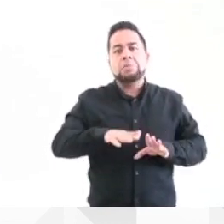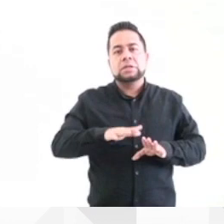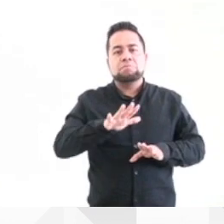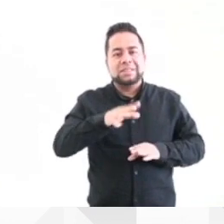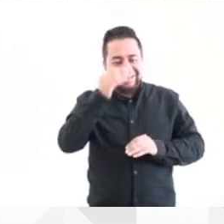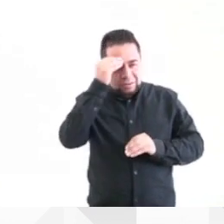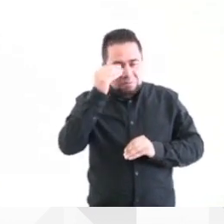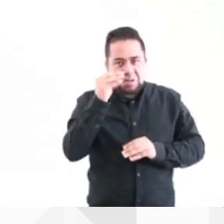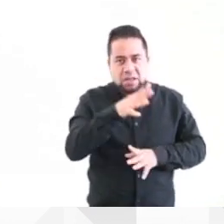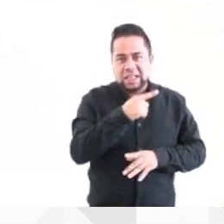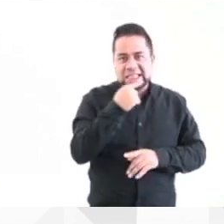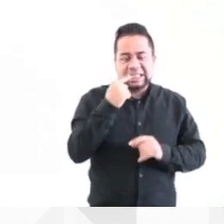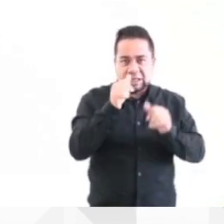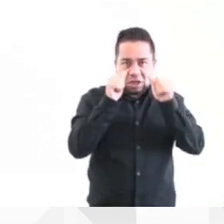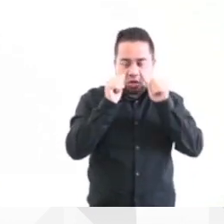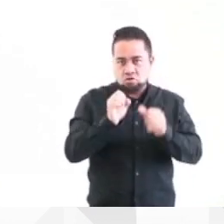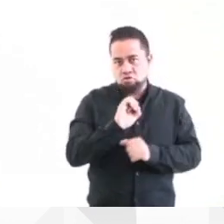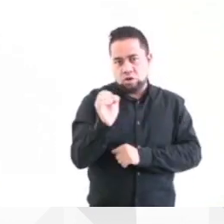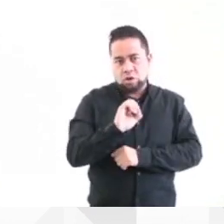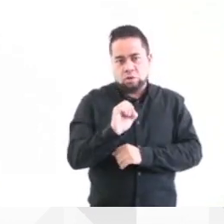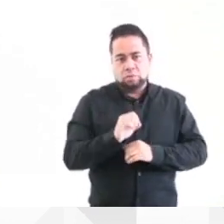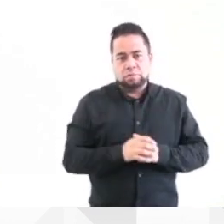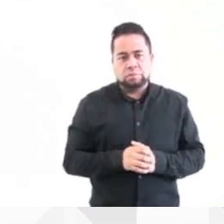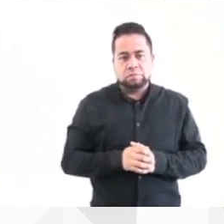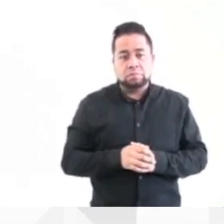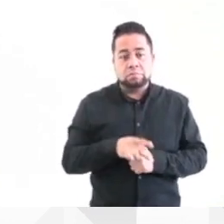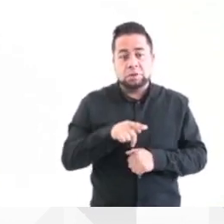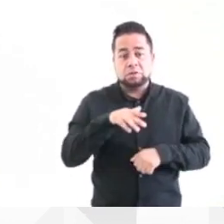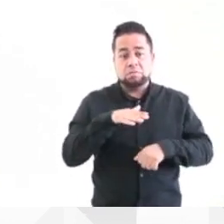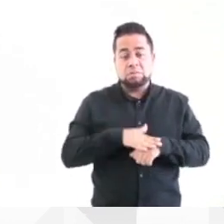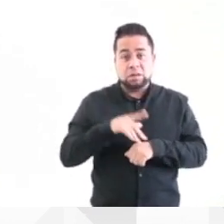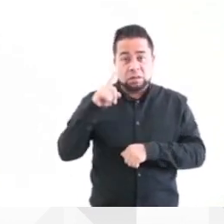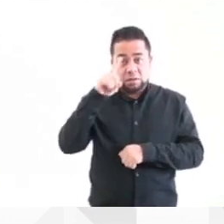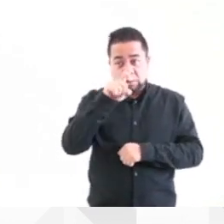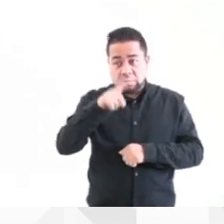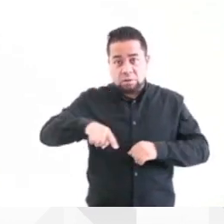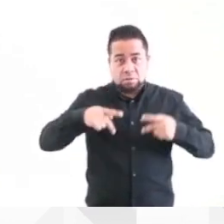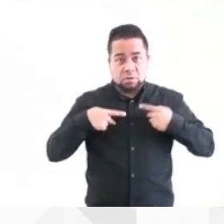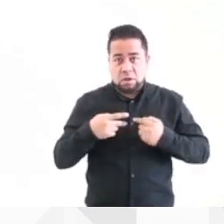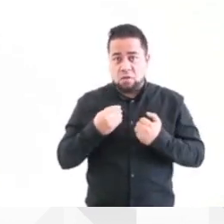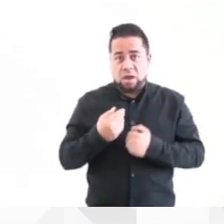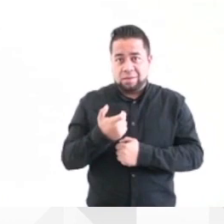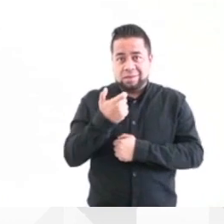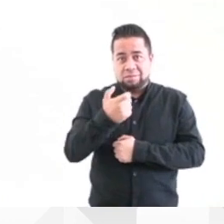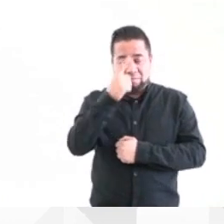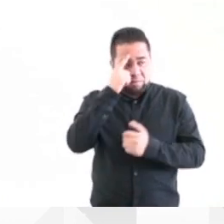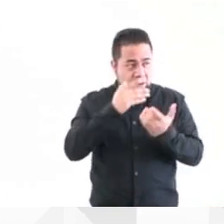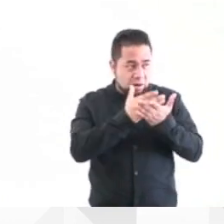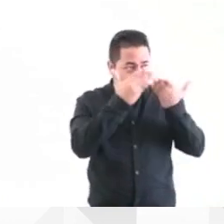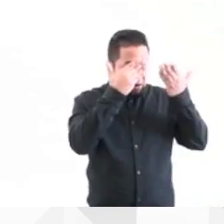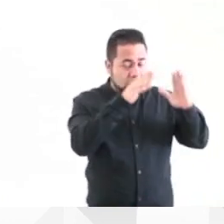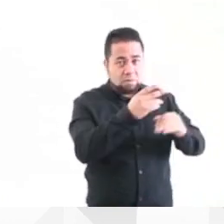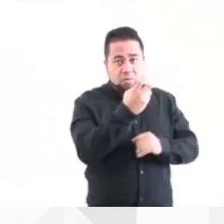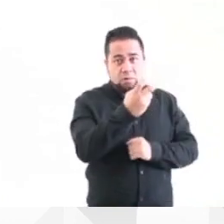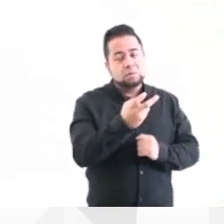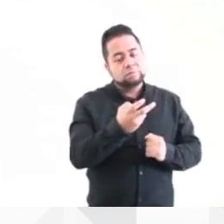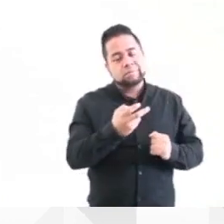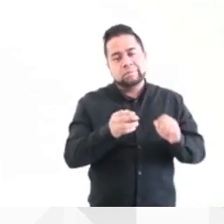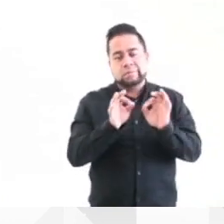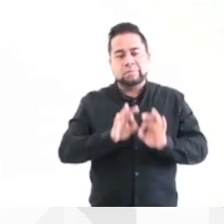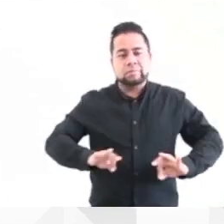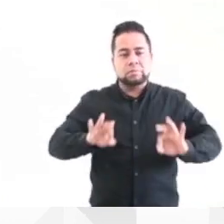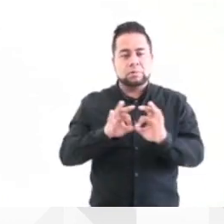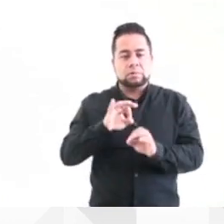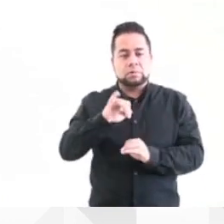olvidada. Olvidada en lo general, pero aún más con la gente que no tiene los recursos para poder acceder a ello, por lo que es importante